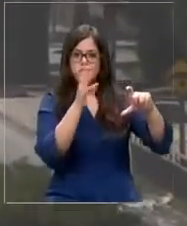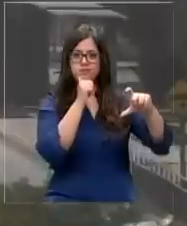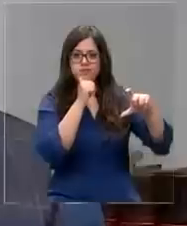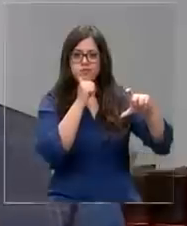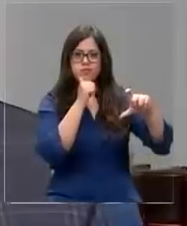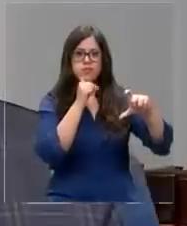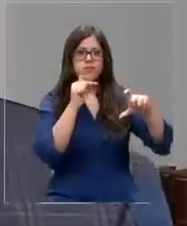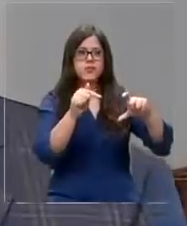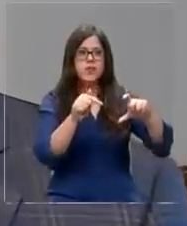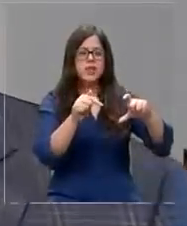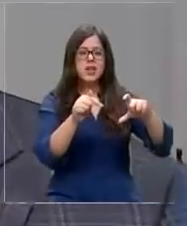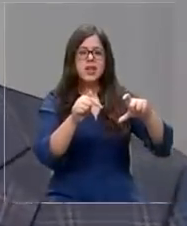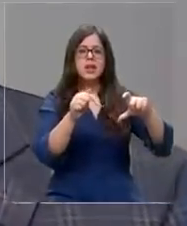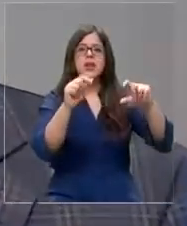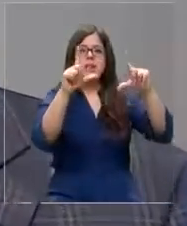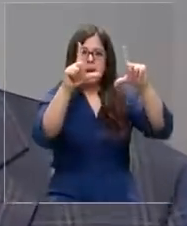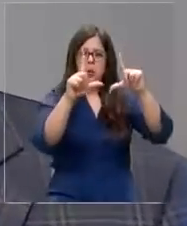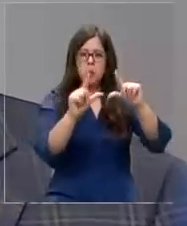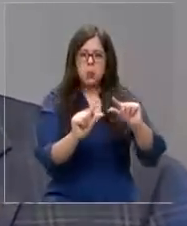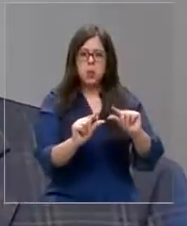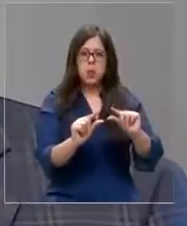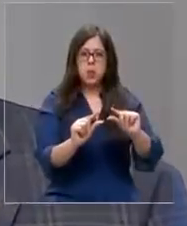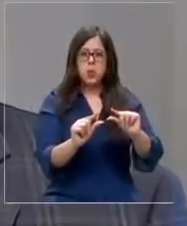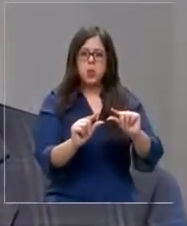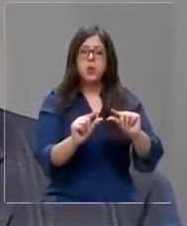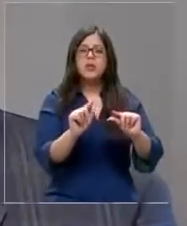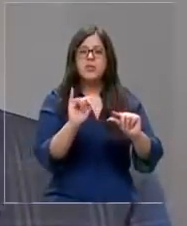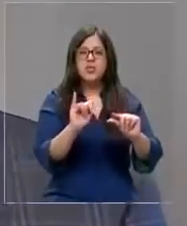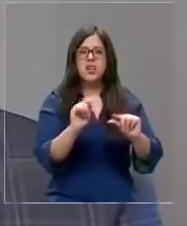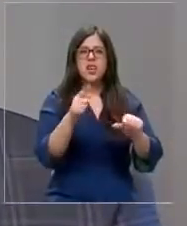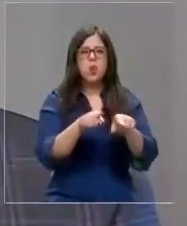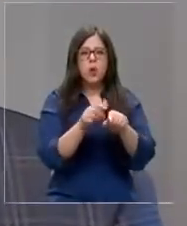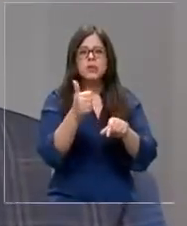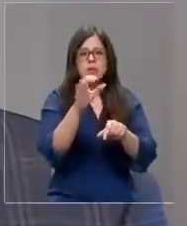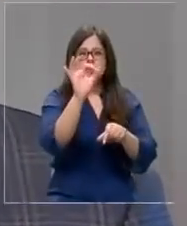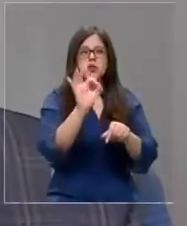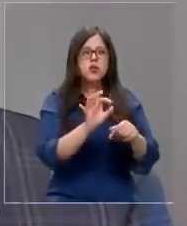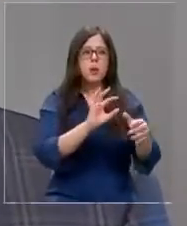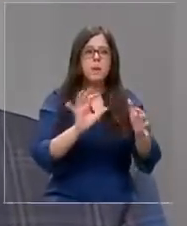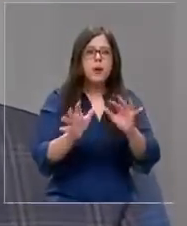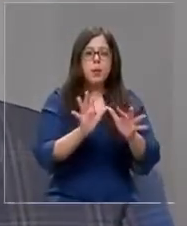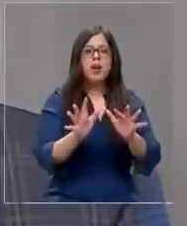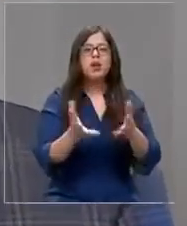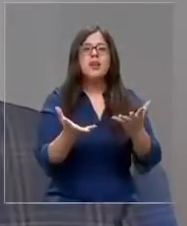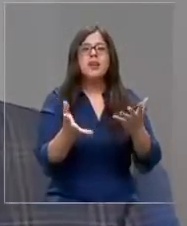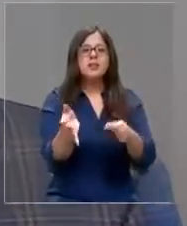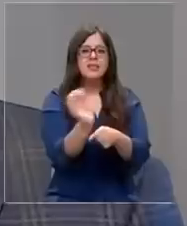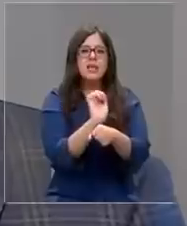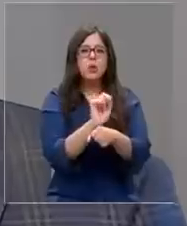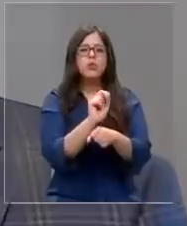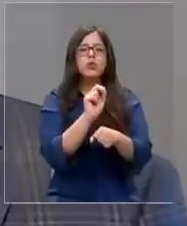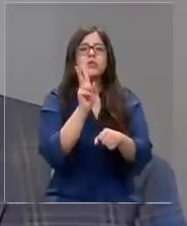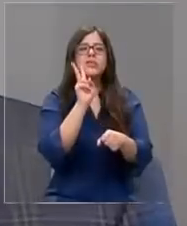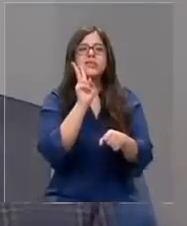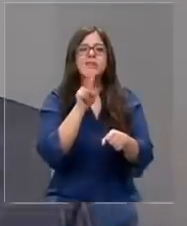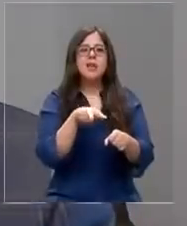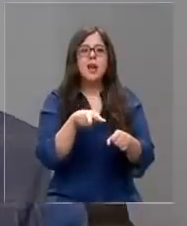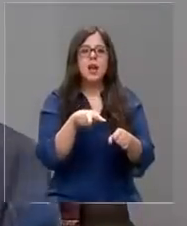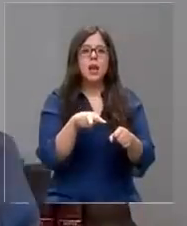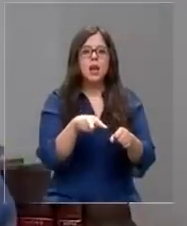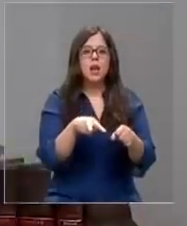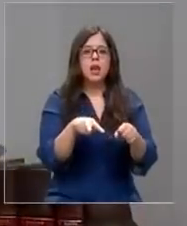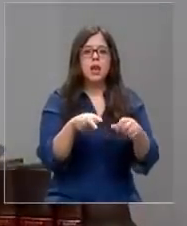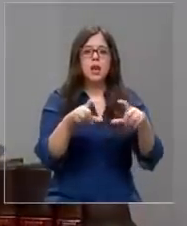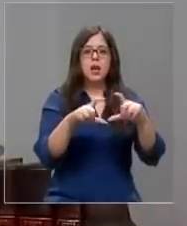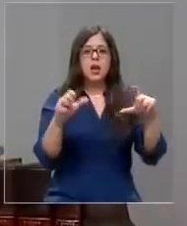cifras bajo dos dígitos, pero sí preocupantes. Estamos del orden del 6% de los vehículos que circulan en las autopistas con tax, que